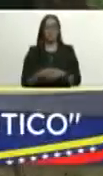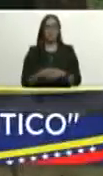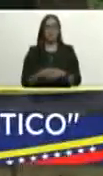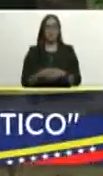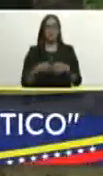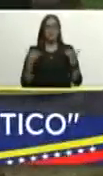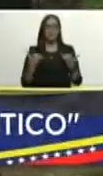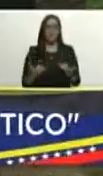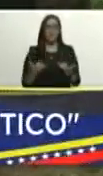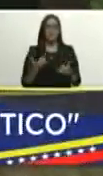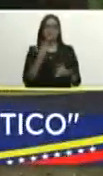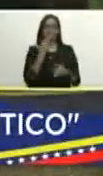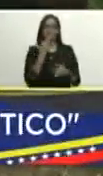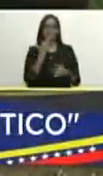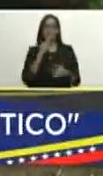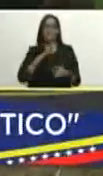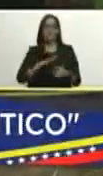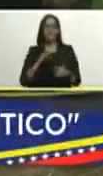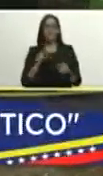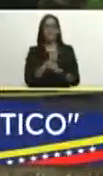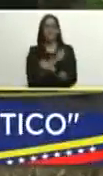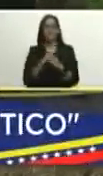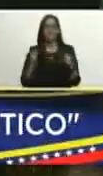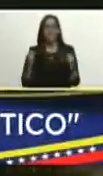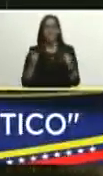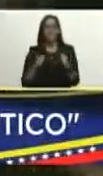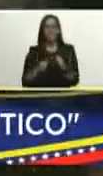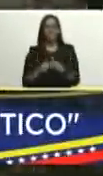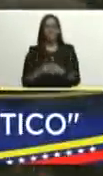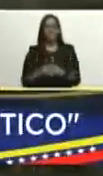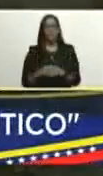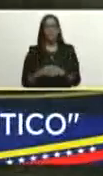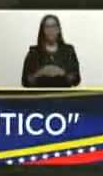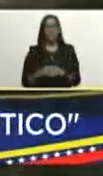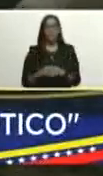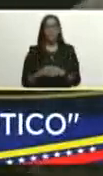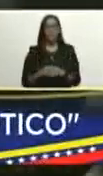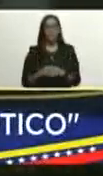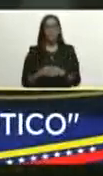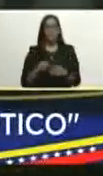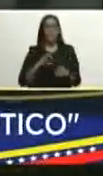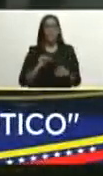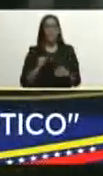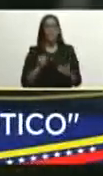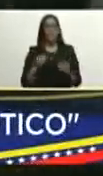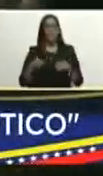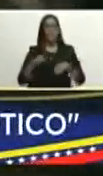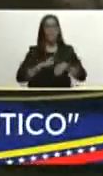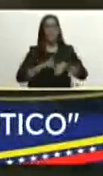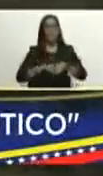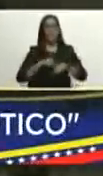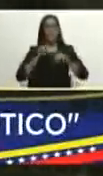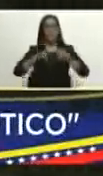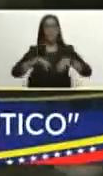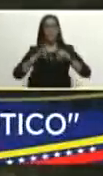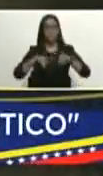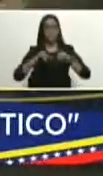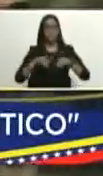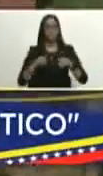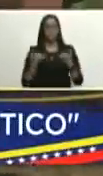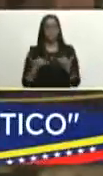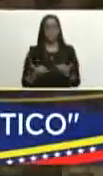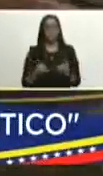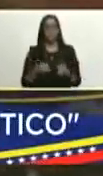recientemente estamos ya finiquitando lo que es la época de siembra, ya están los maíces ya